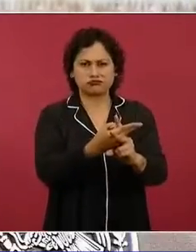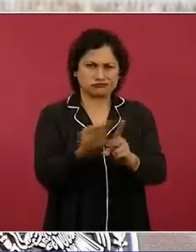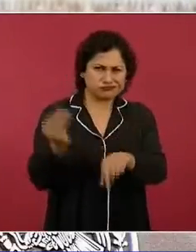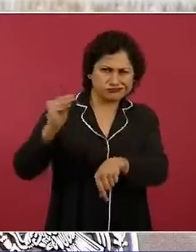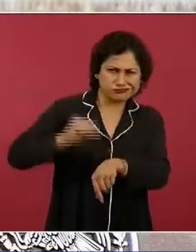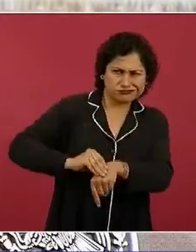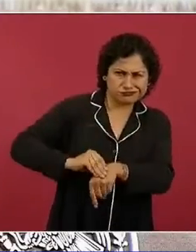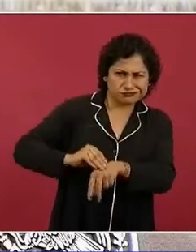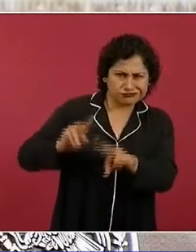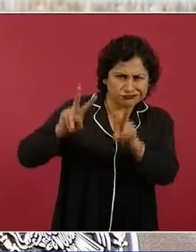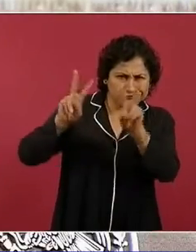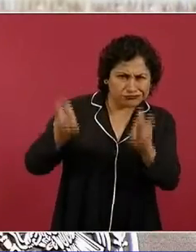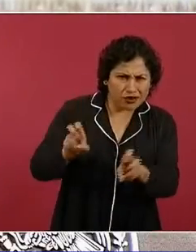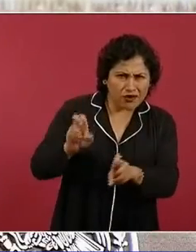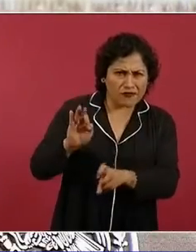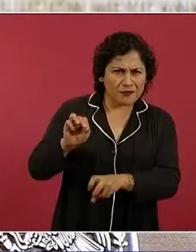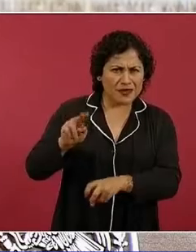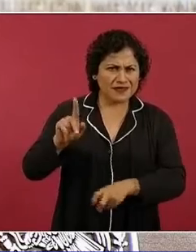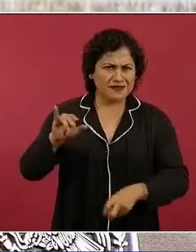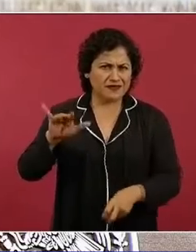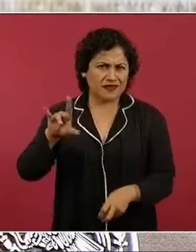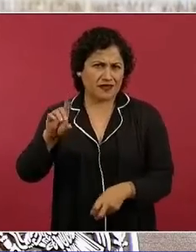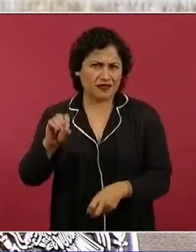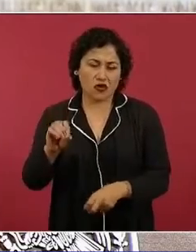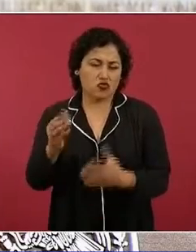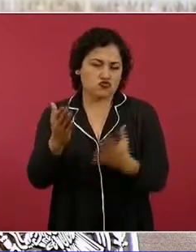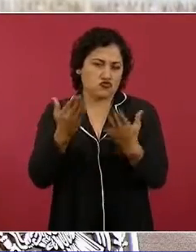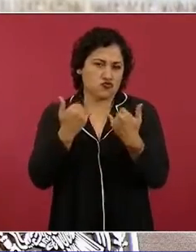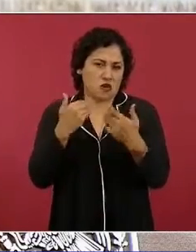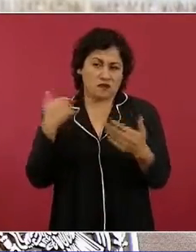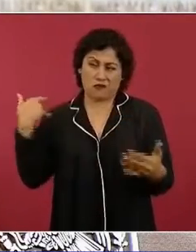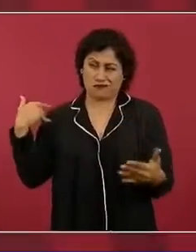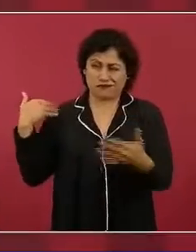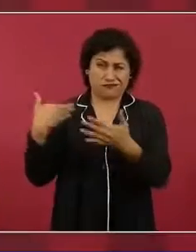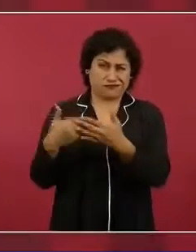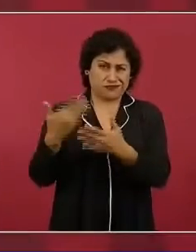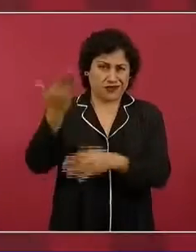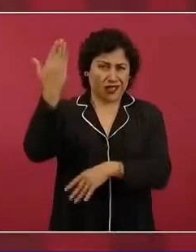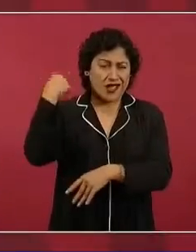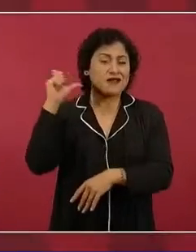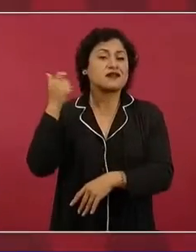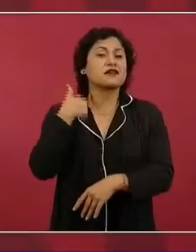durante el tiempo de Calderón.